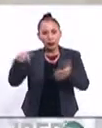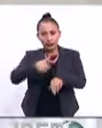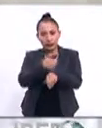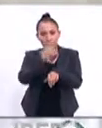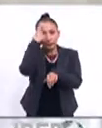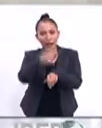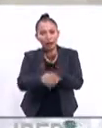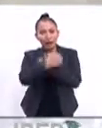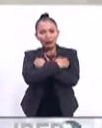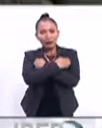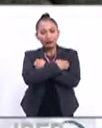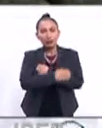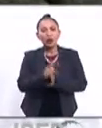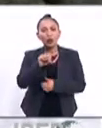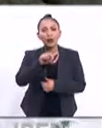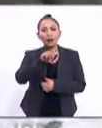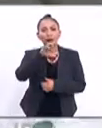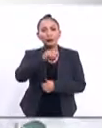y de al Día?